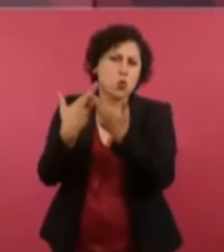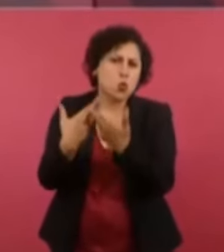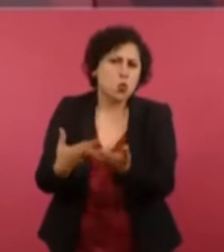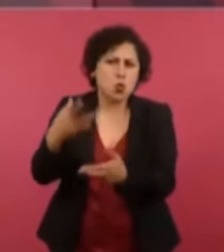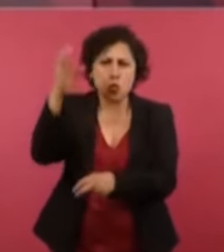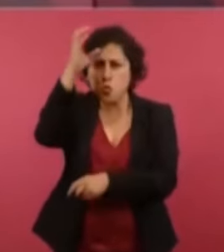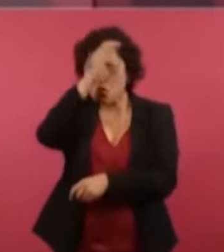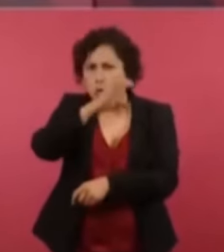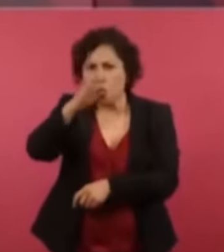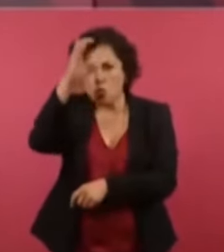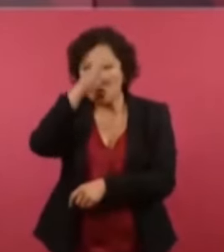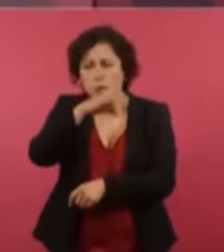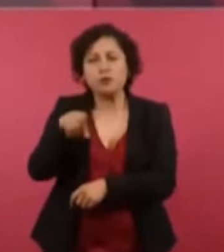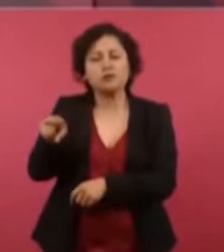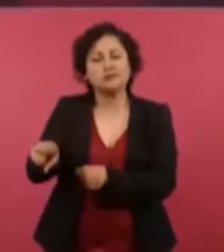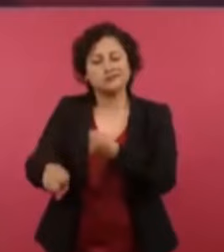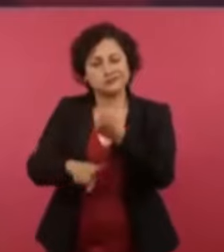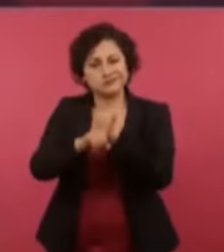Ahora es